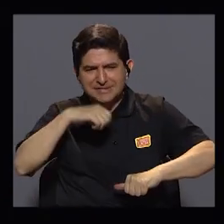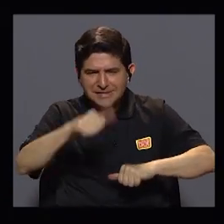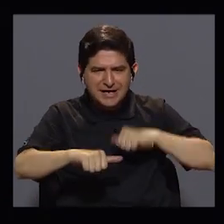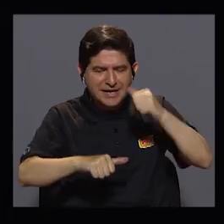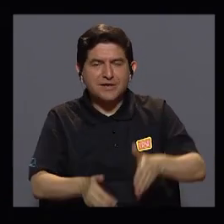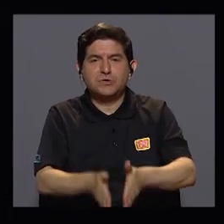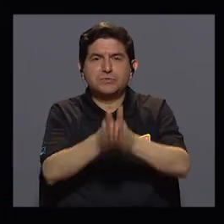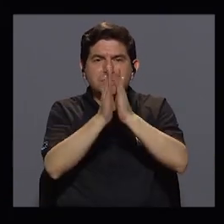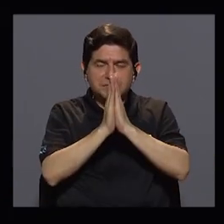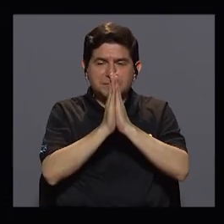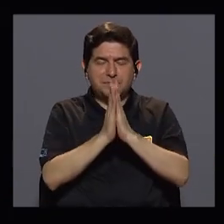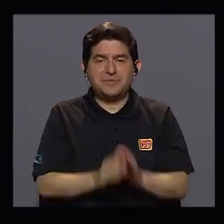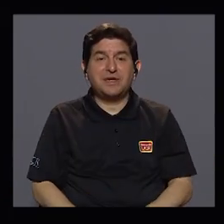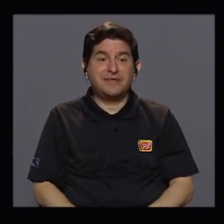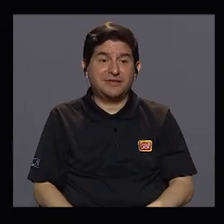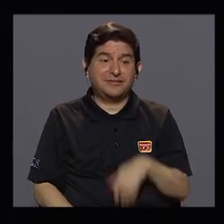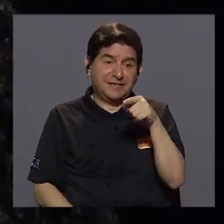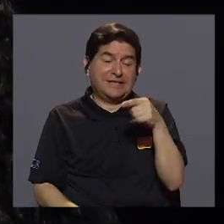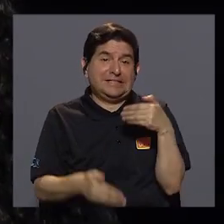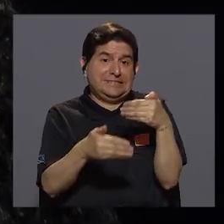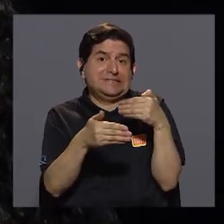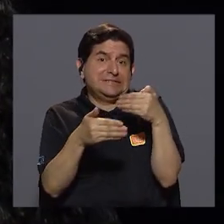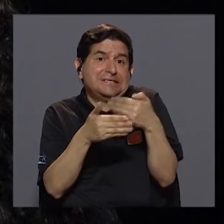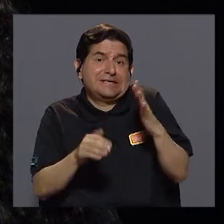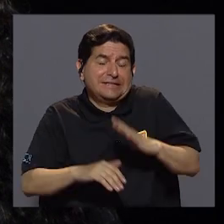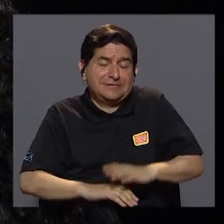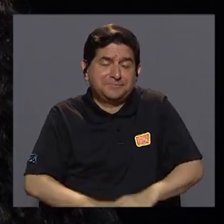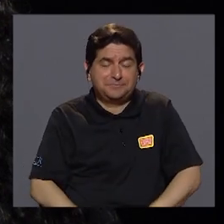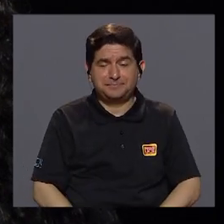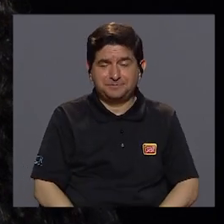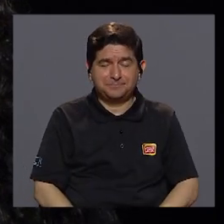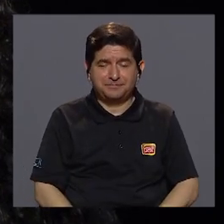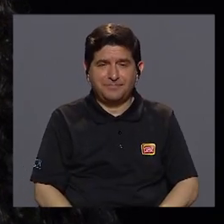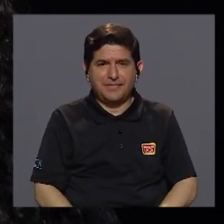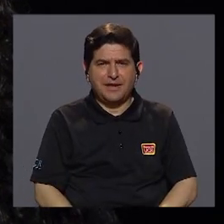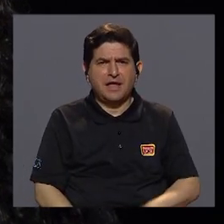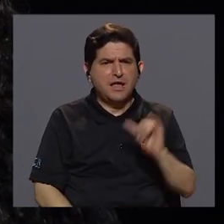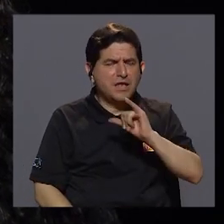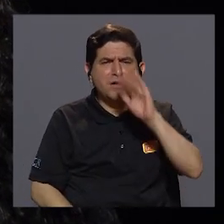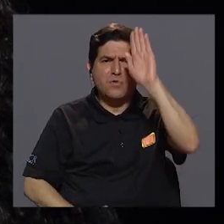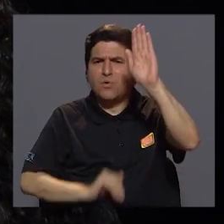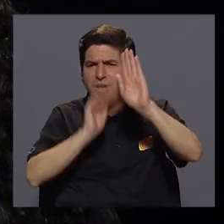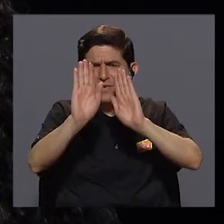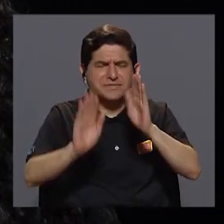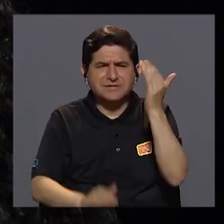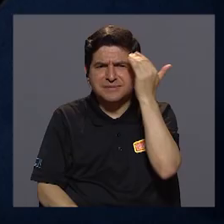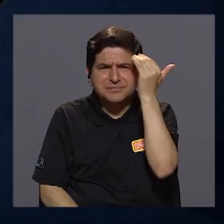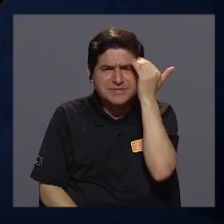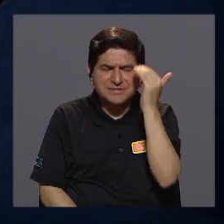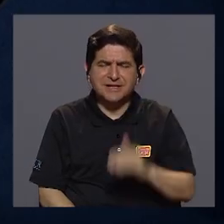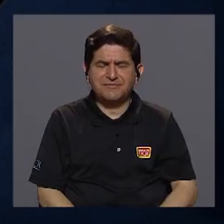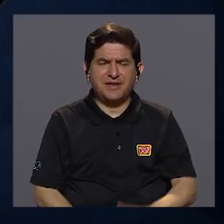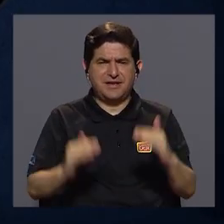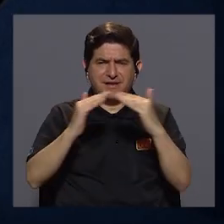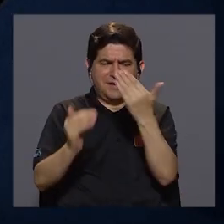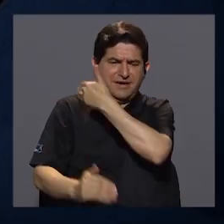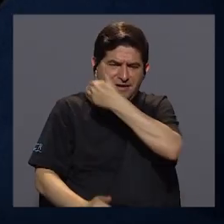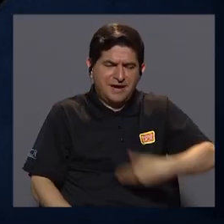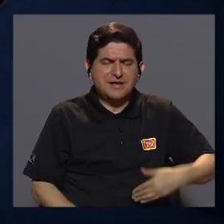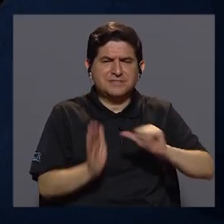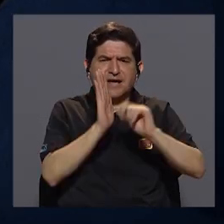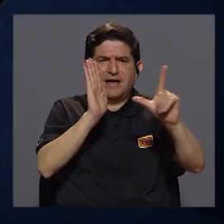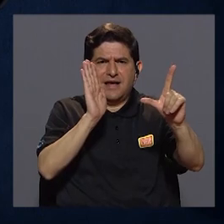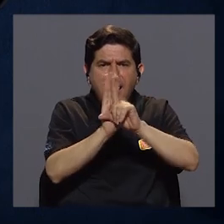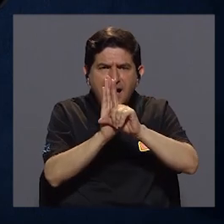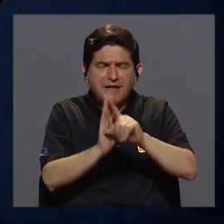se solicitan a la puerta de la ventana. Ahora, en ese mismo esquema es muy importante saber. Casa Presidencial y Asamblea